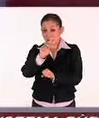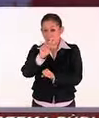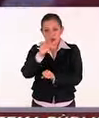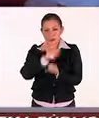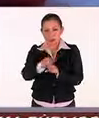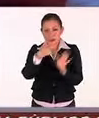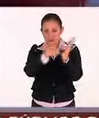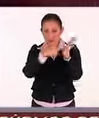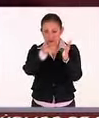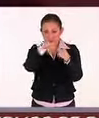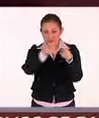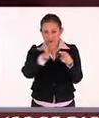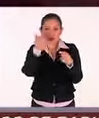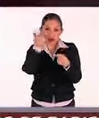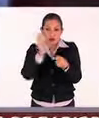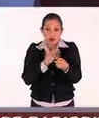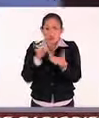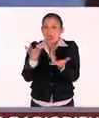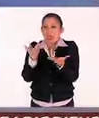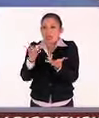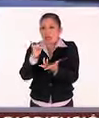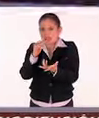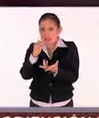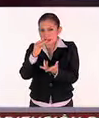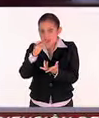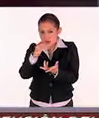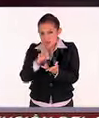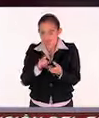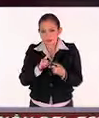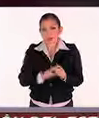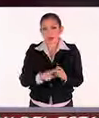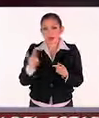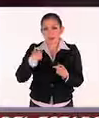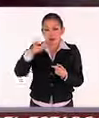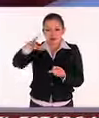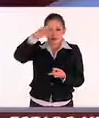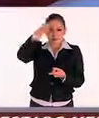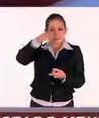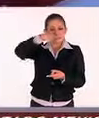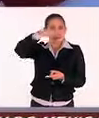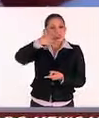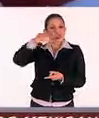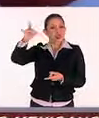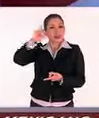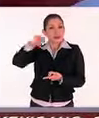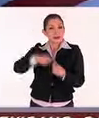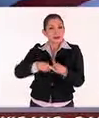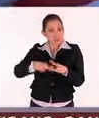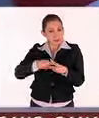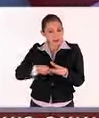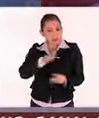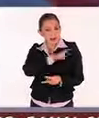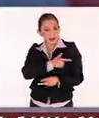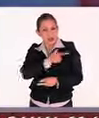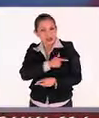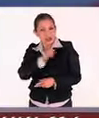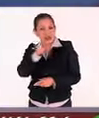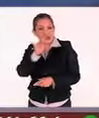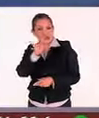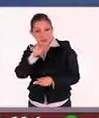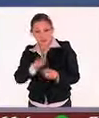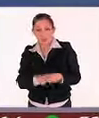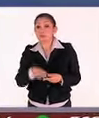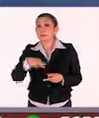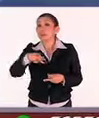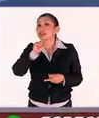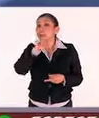primero que se necesita es querer ser ingeniero, es decir, tener facilidad por las matemáticas, gusto por la física, pero